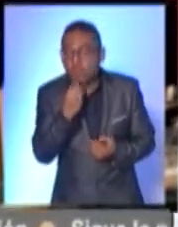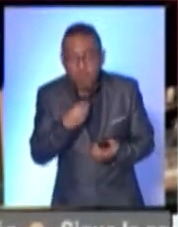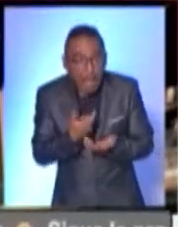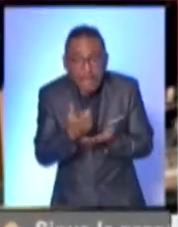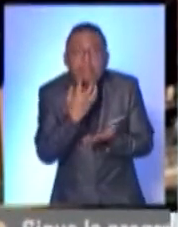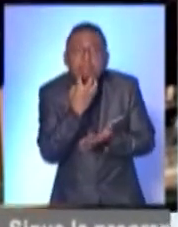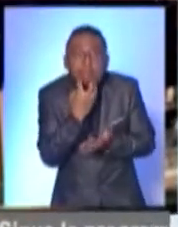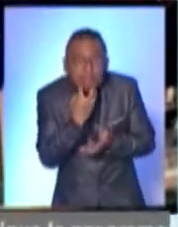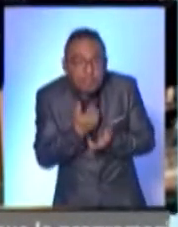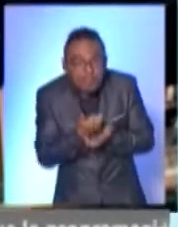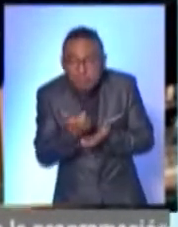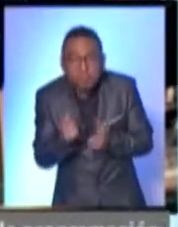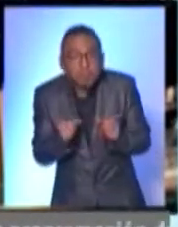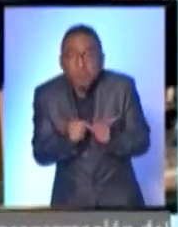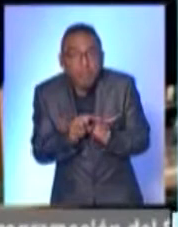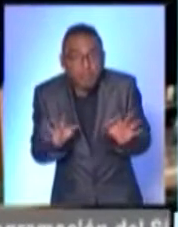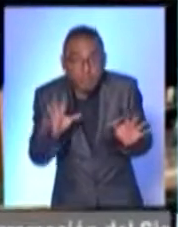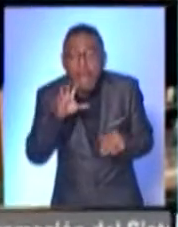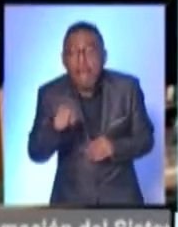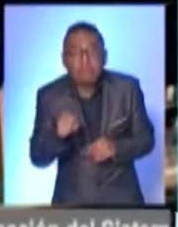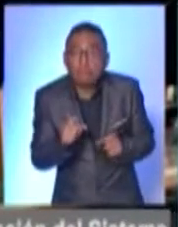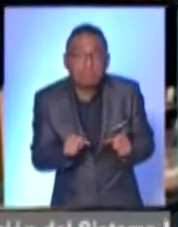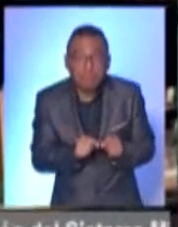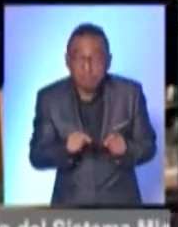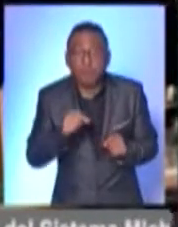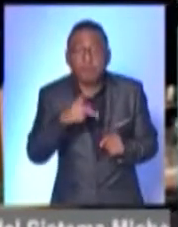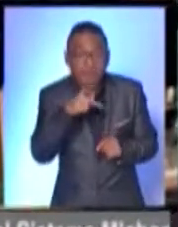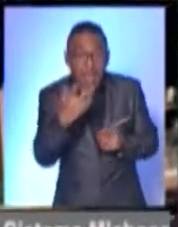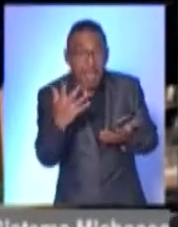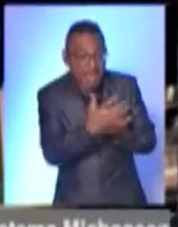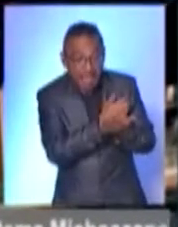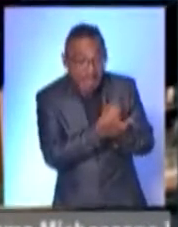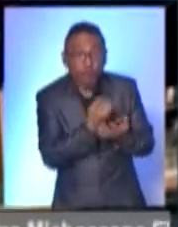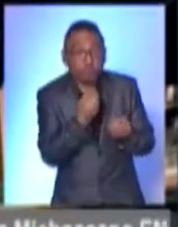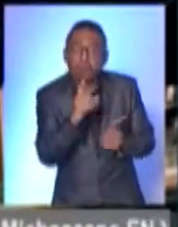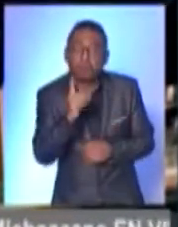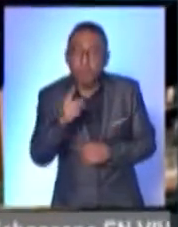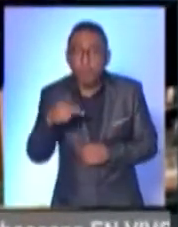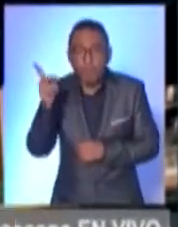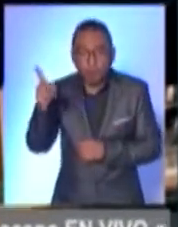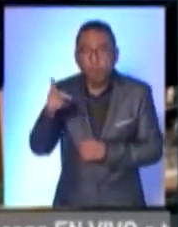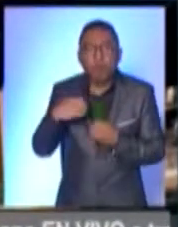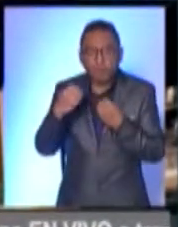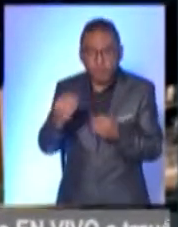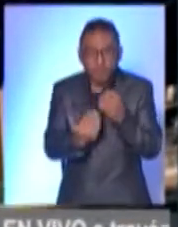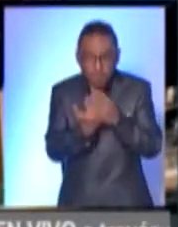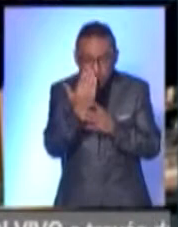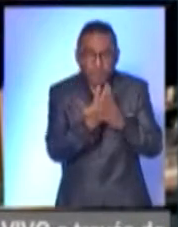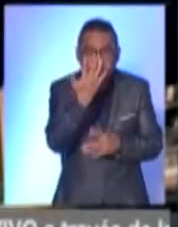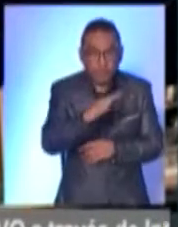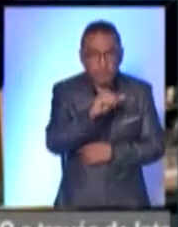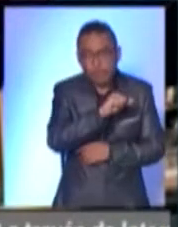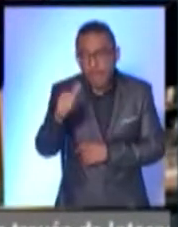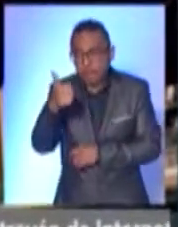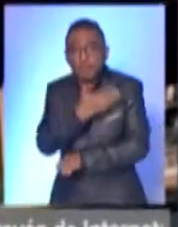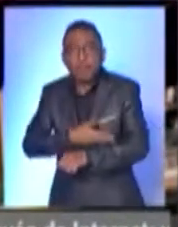nomás. Claro. Sí. Y aunque las ganancias en este oficio no son muchas, don Abdón ofrece sus servicios de diez de la mañana a seis de